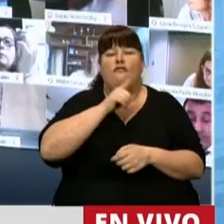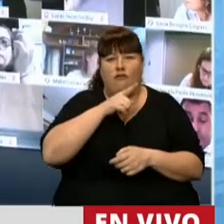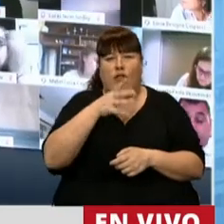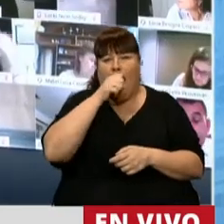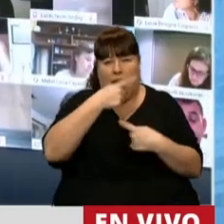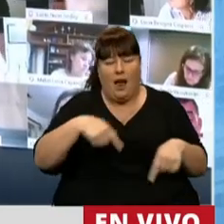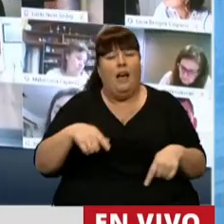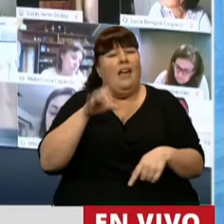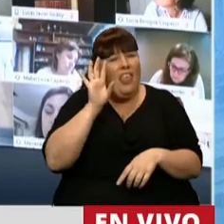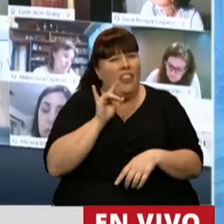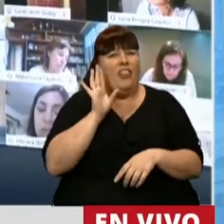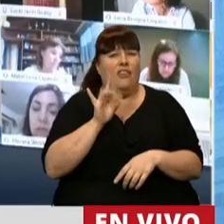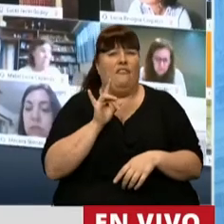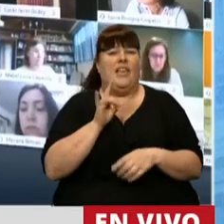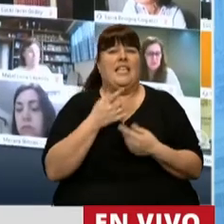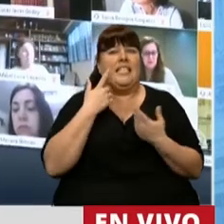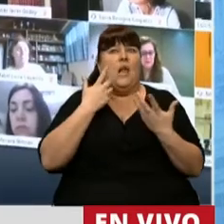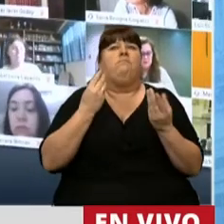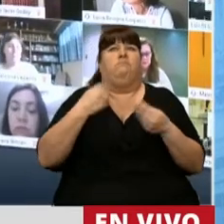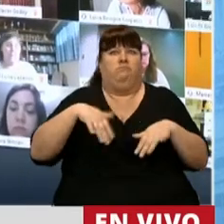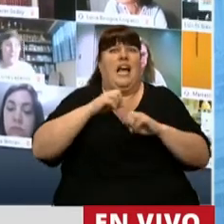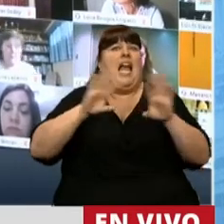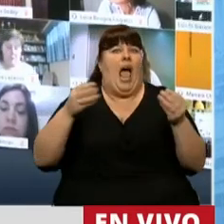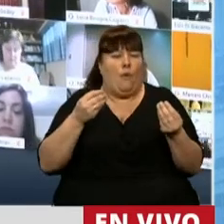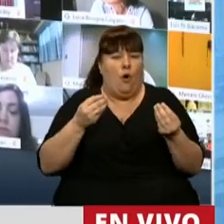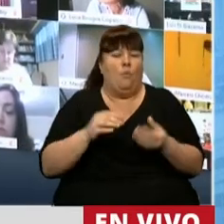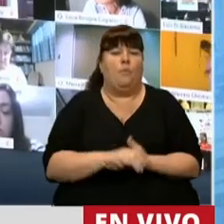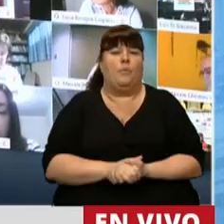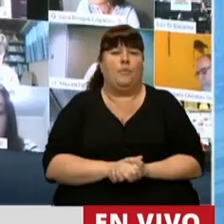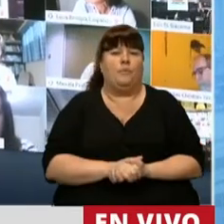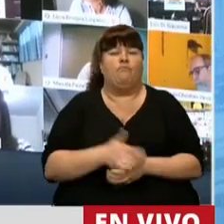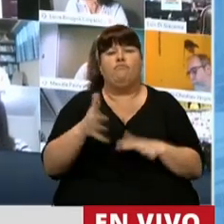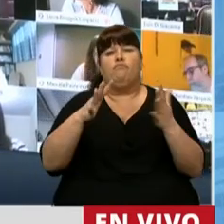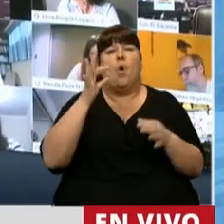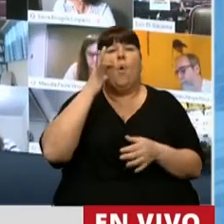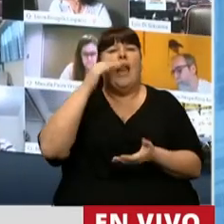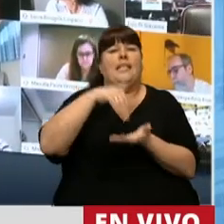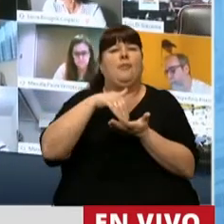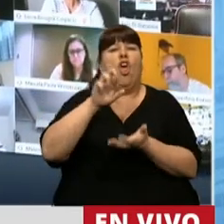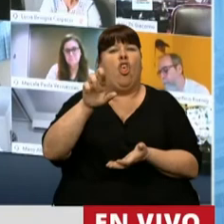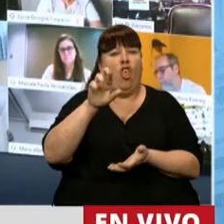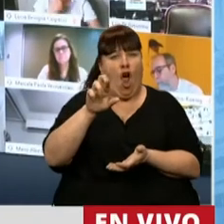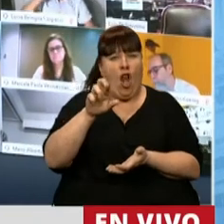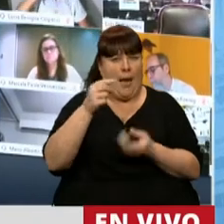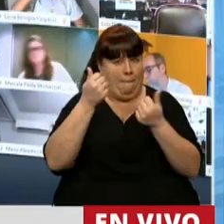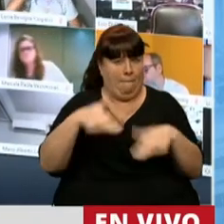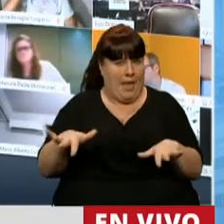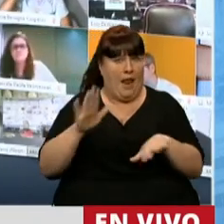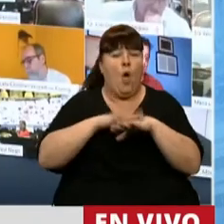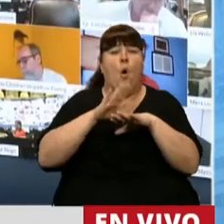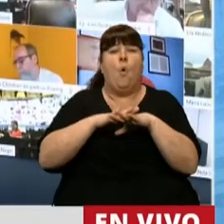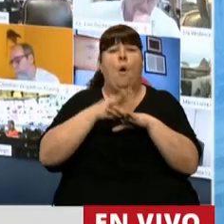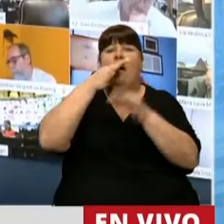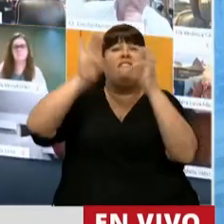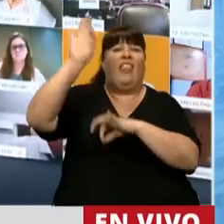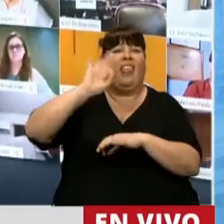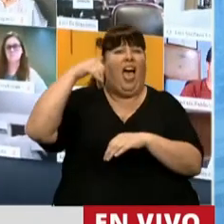que realmente es difícil de dimensionar. Están en juego alrededor de 40 millones de dólares por esta no